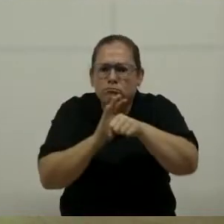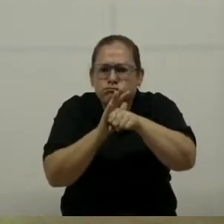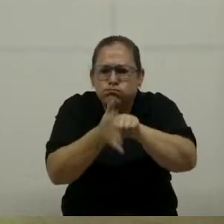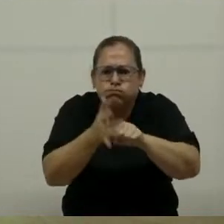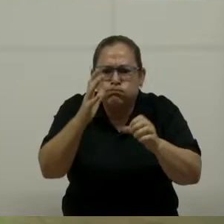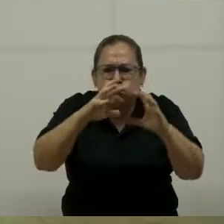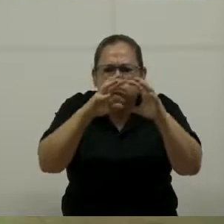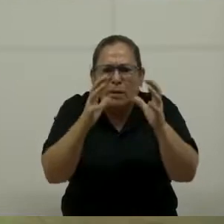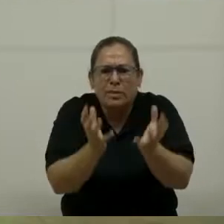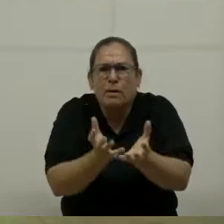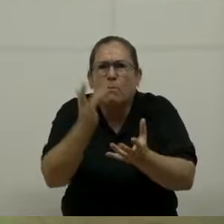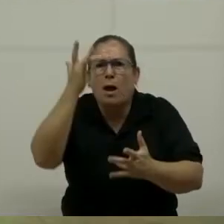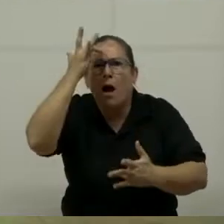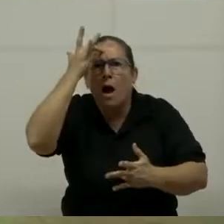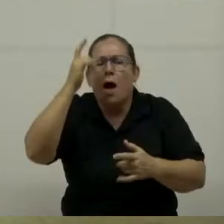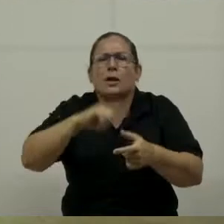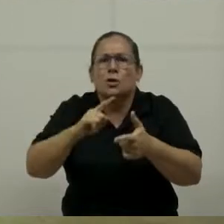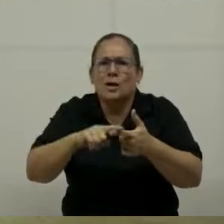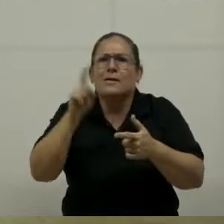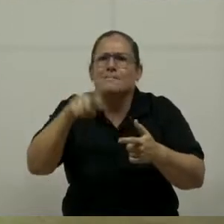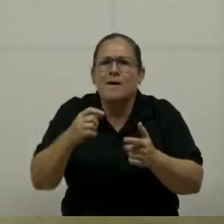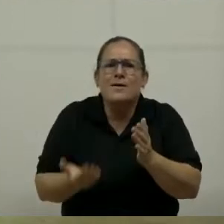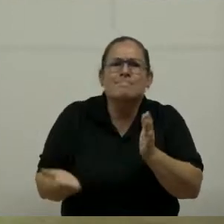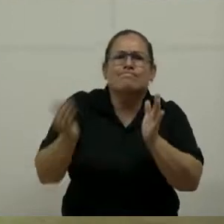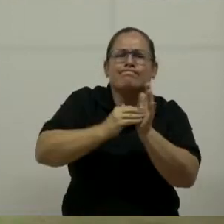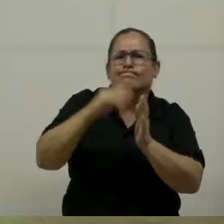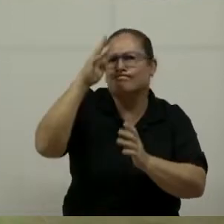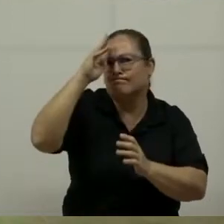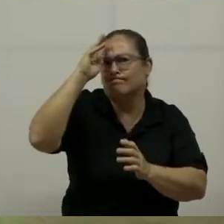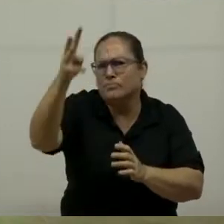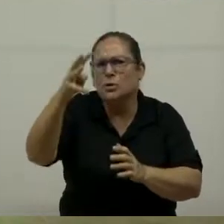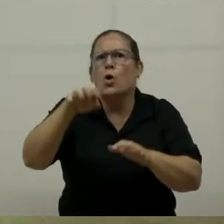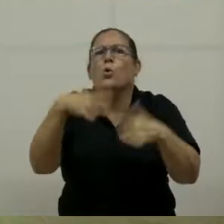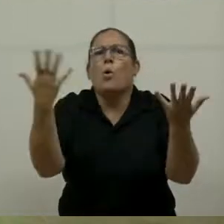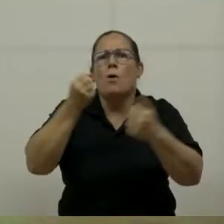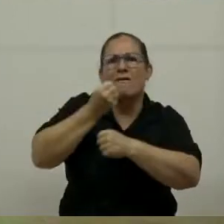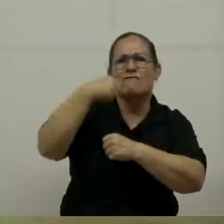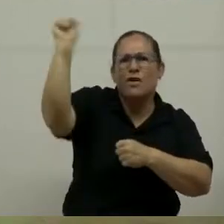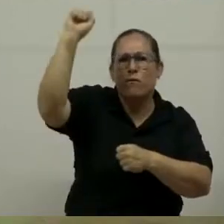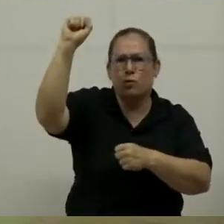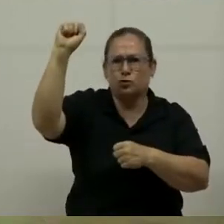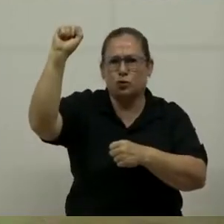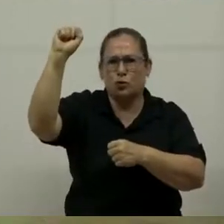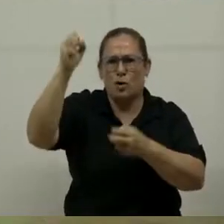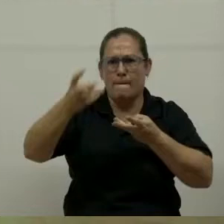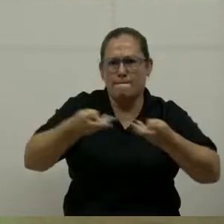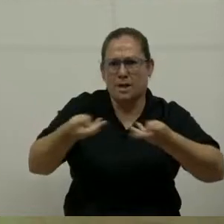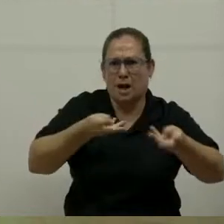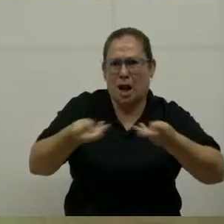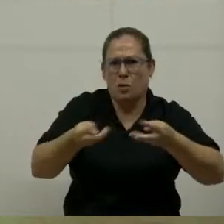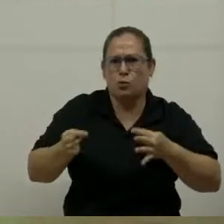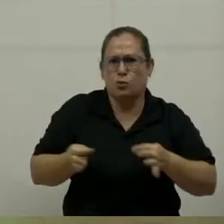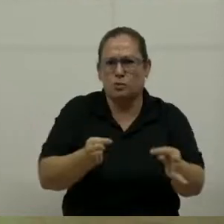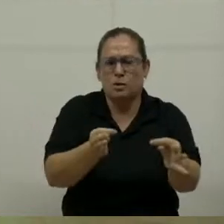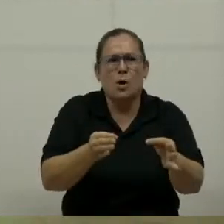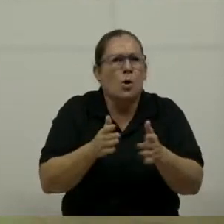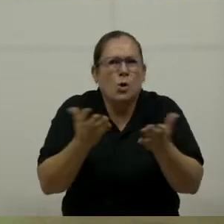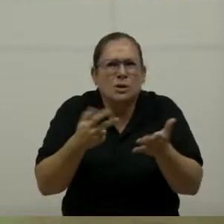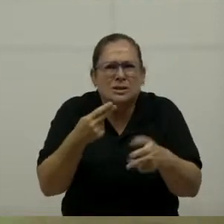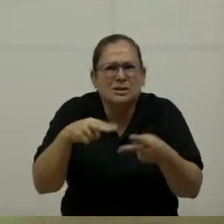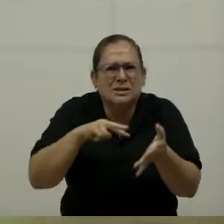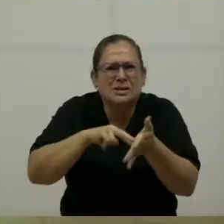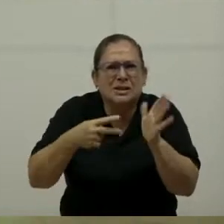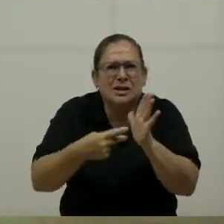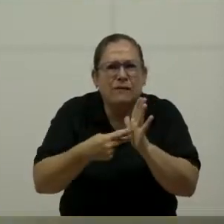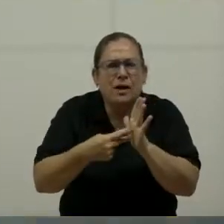Jesús. Entonces, un poco el tema de la revolución del mercado turístico. ¿Cómo se plantea eso? Bueno, y continuamos